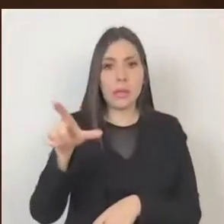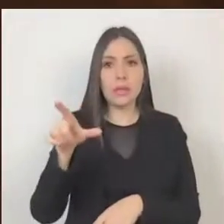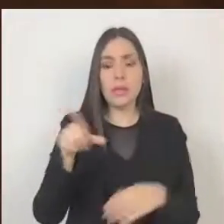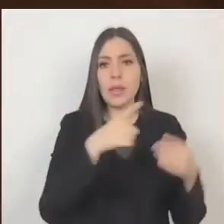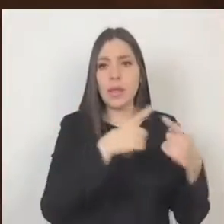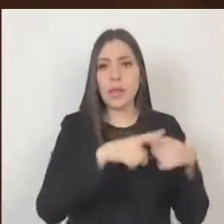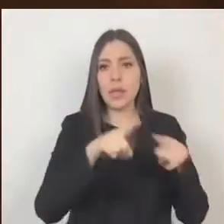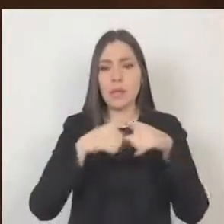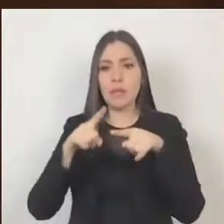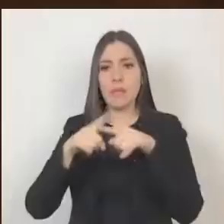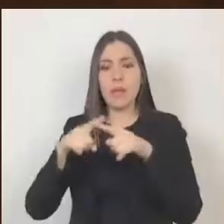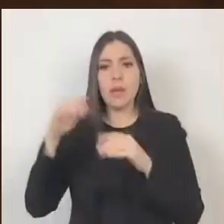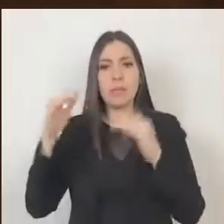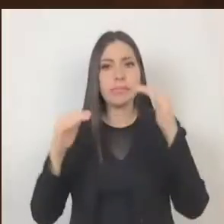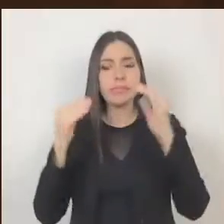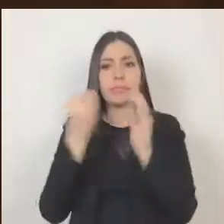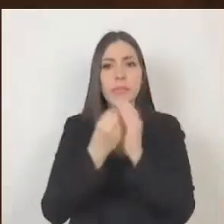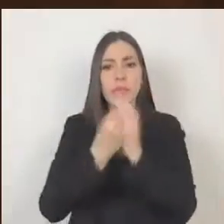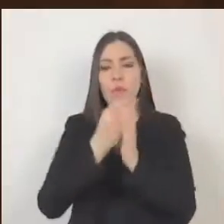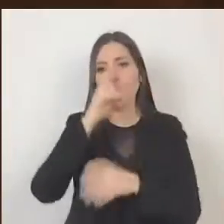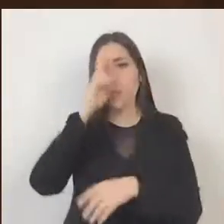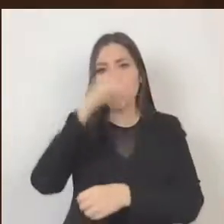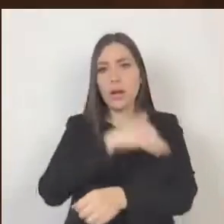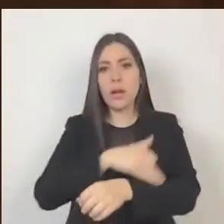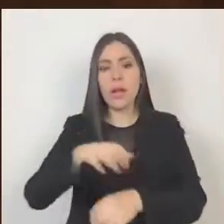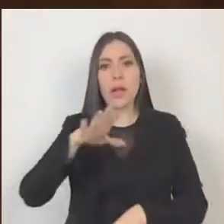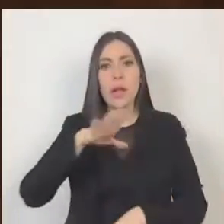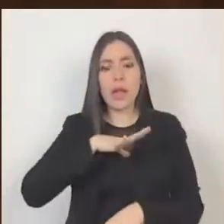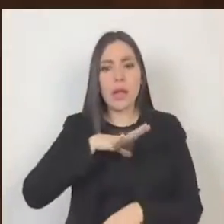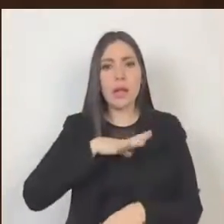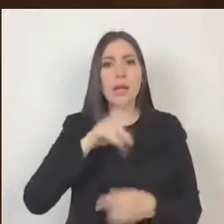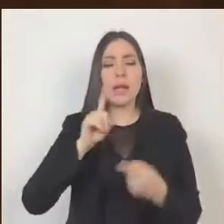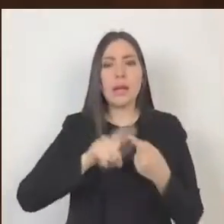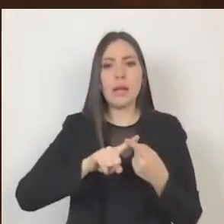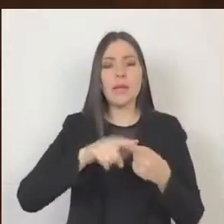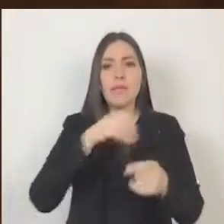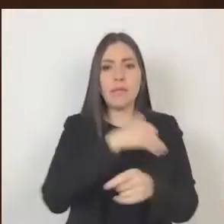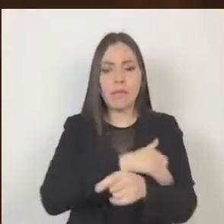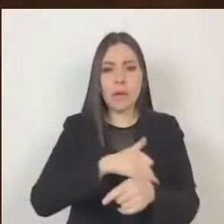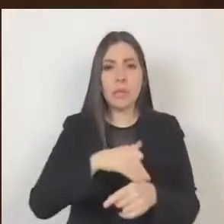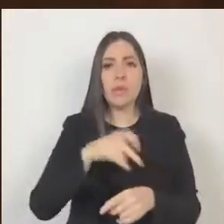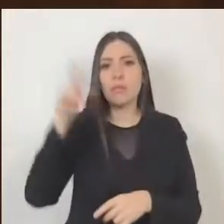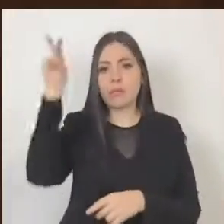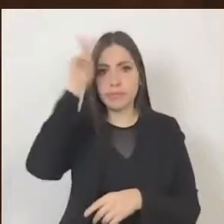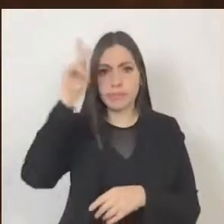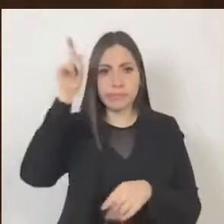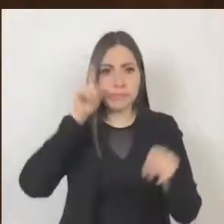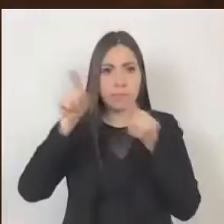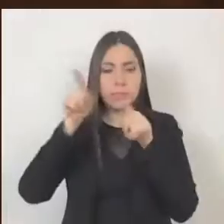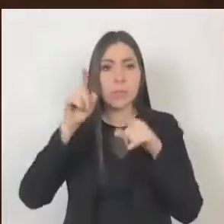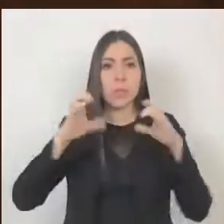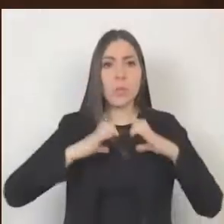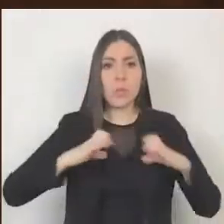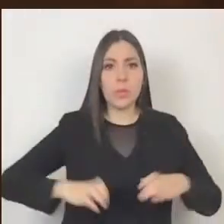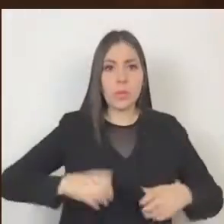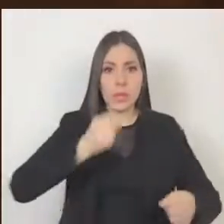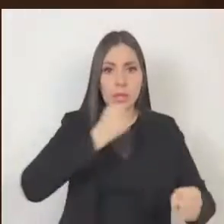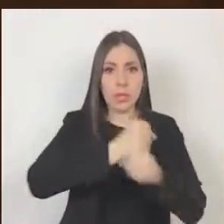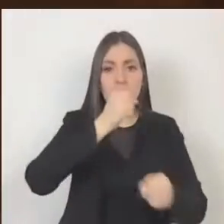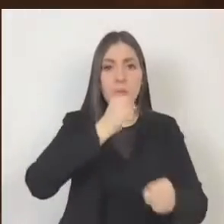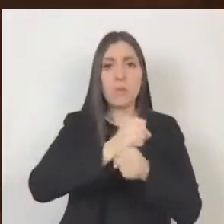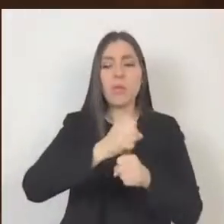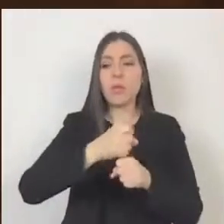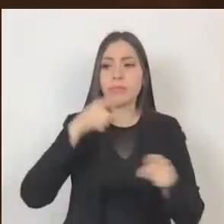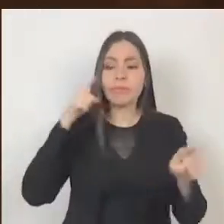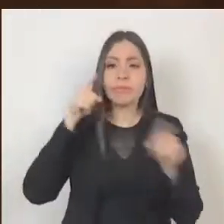tipos de violencia familiar, a saber, psicológica, física, patrimonial y sexual. Sin